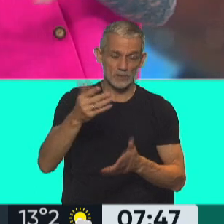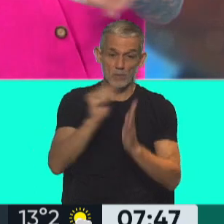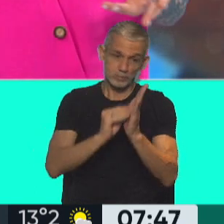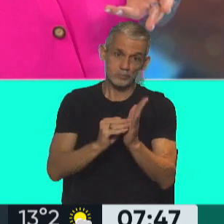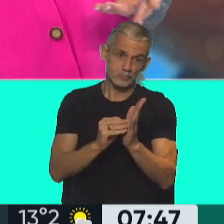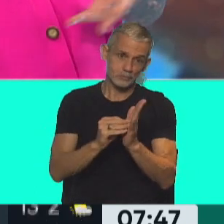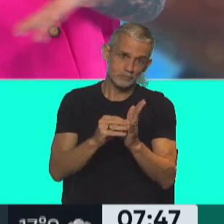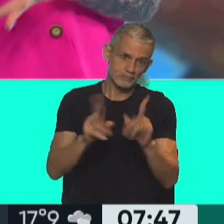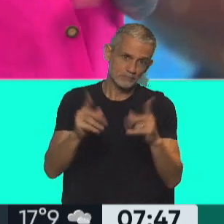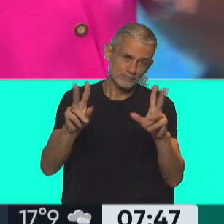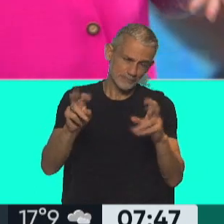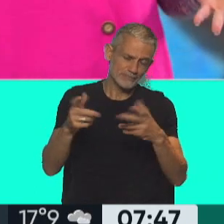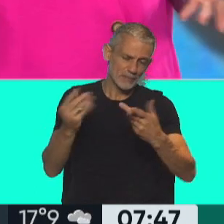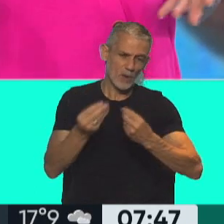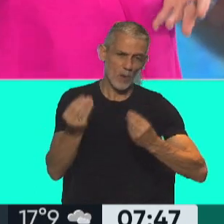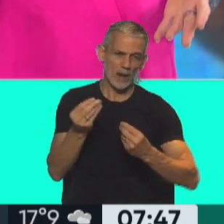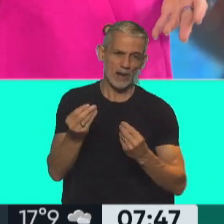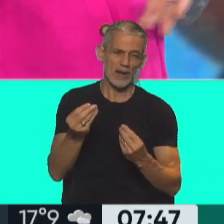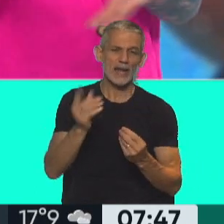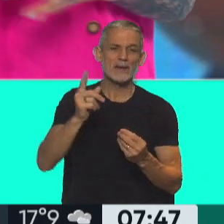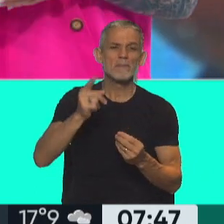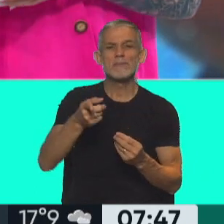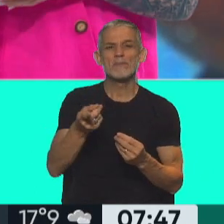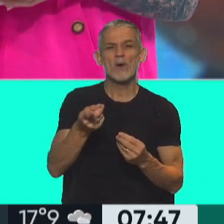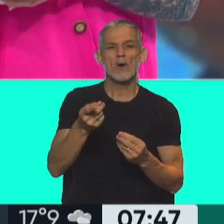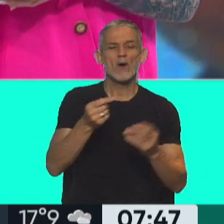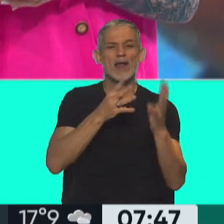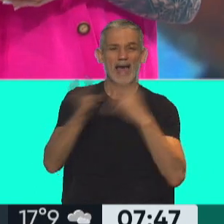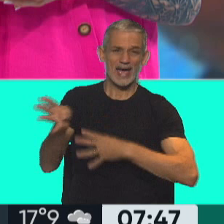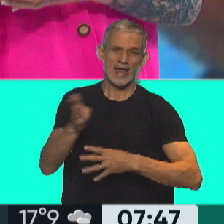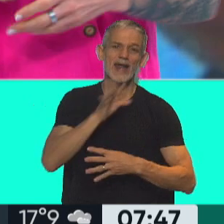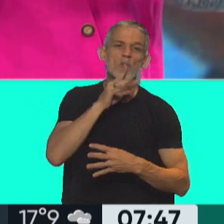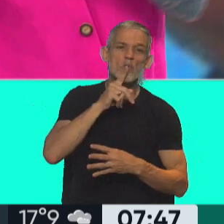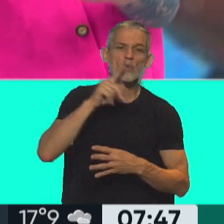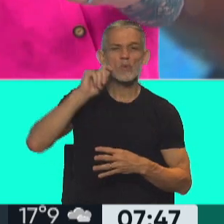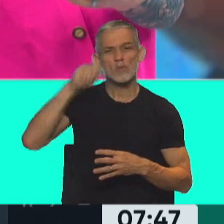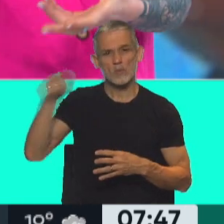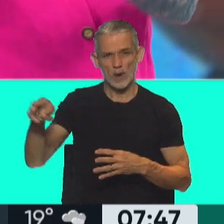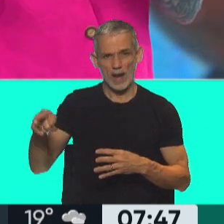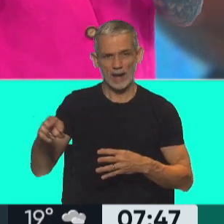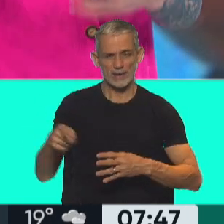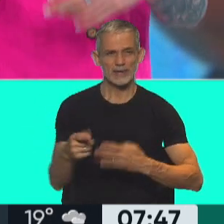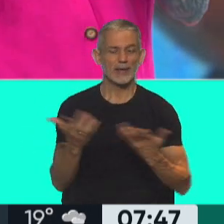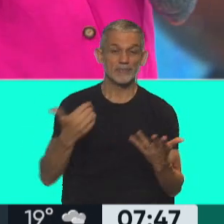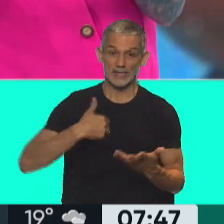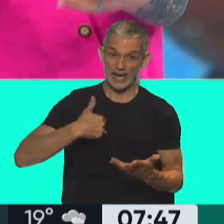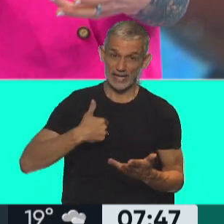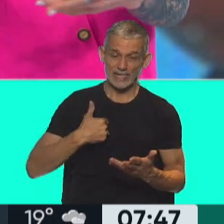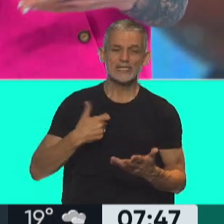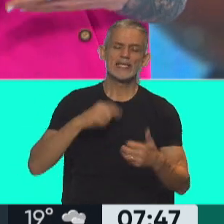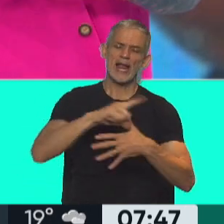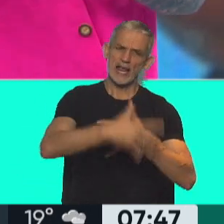vinculada también con las derivaciones que está generando la guerra entre Rusia y Ucrania. También es cierto que Argentina, que